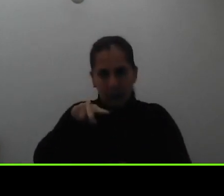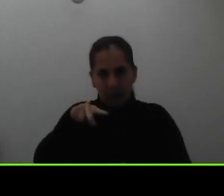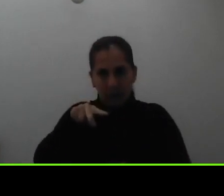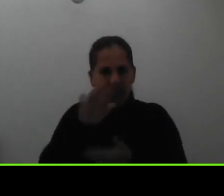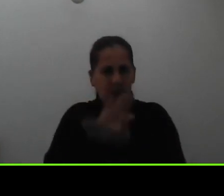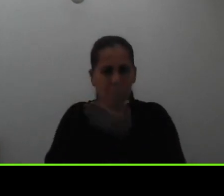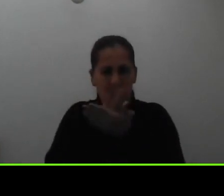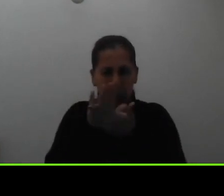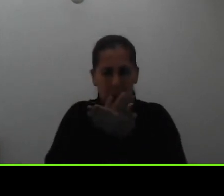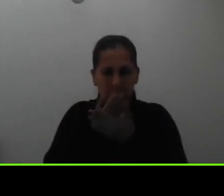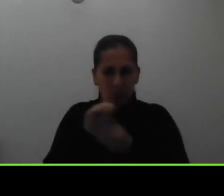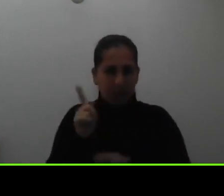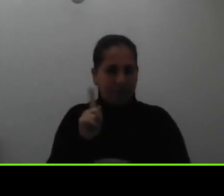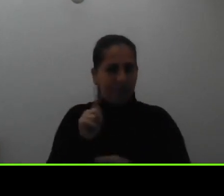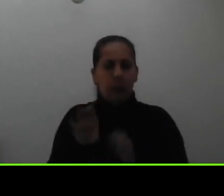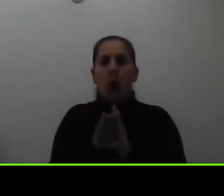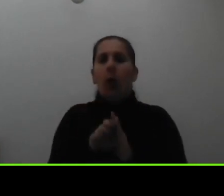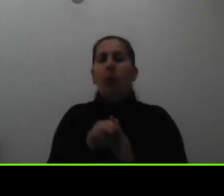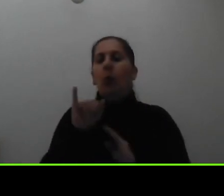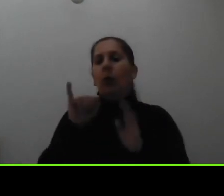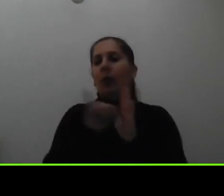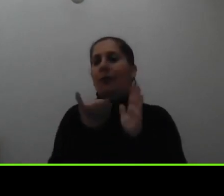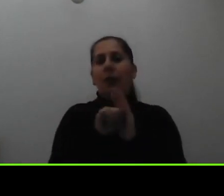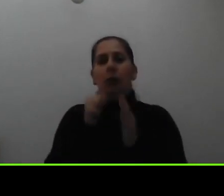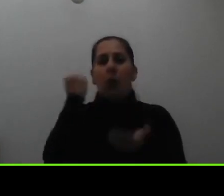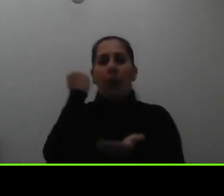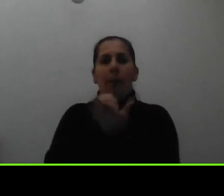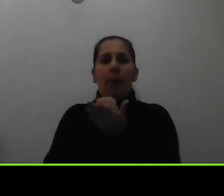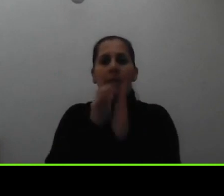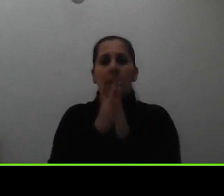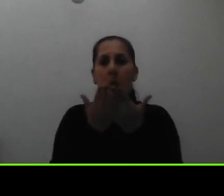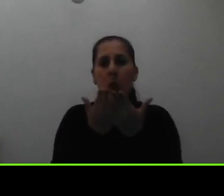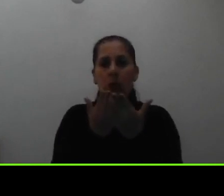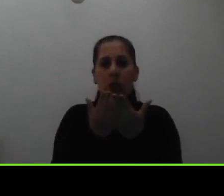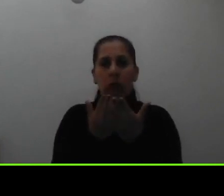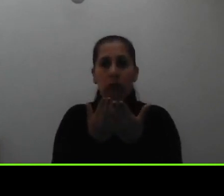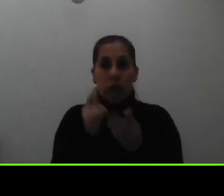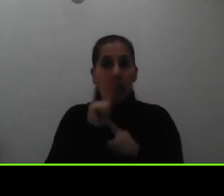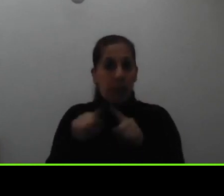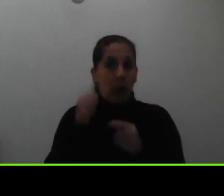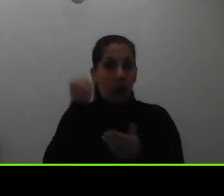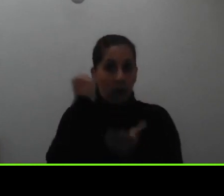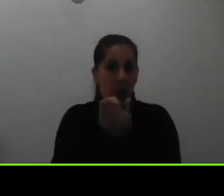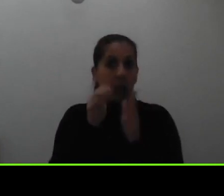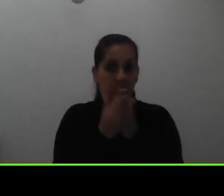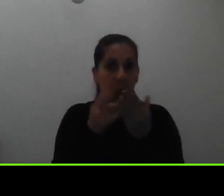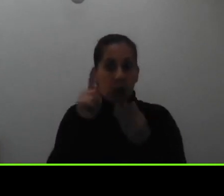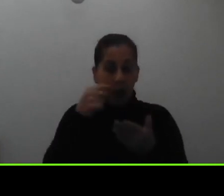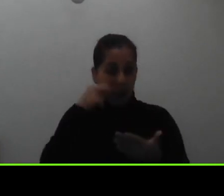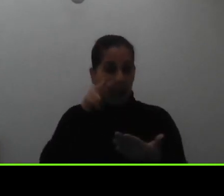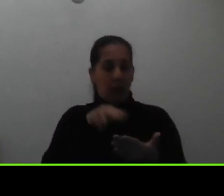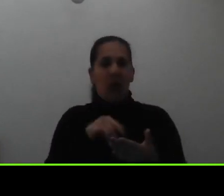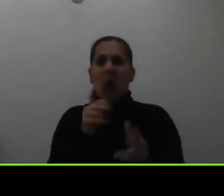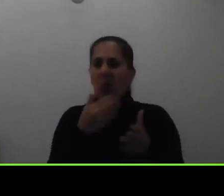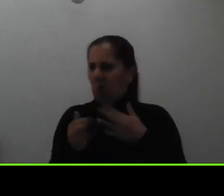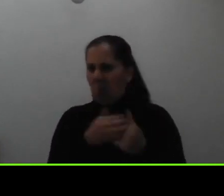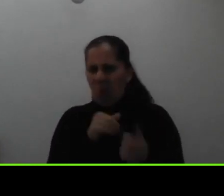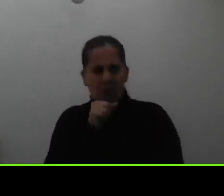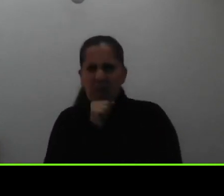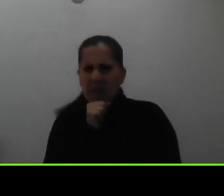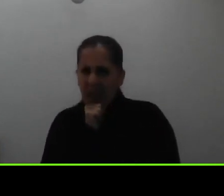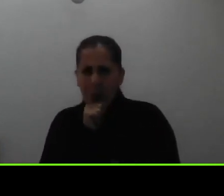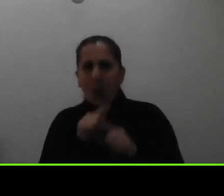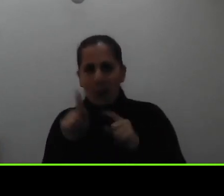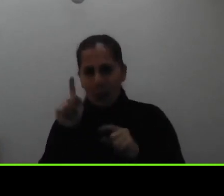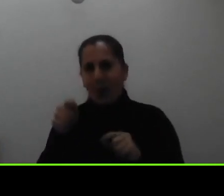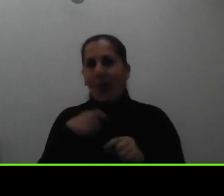la identificación por ejemplo es un pasaporte pero el pasaporte tiene que estar legible puede estar viejito pero que se lea bien